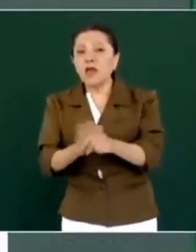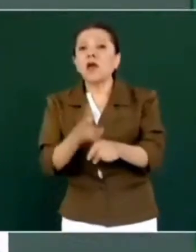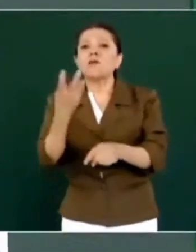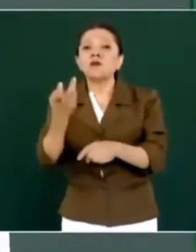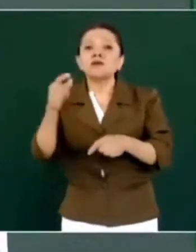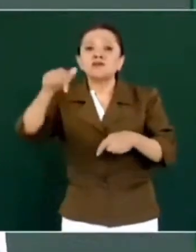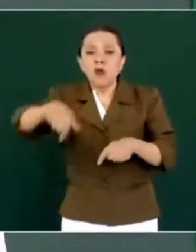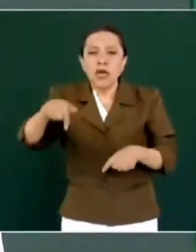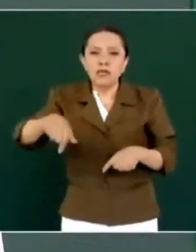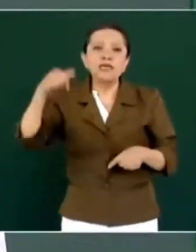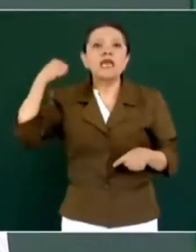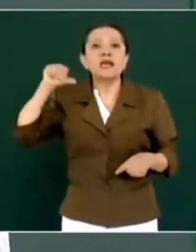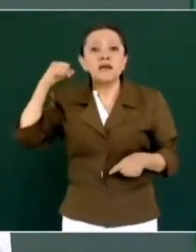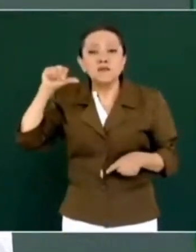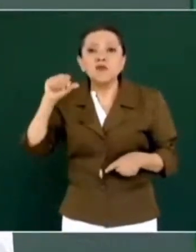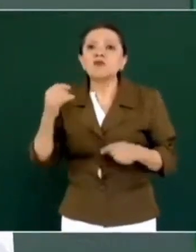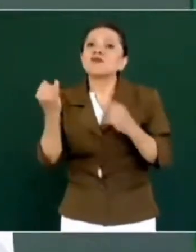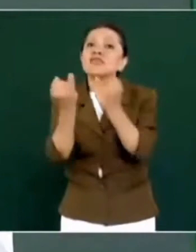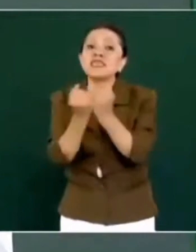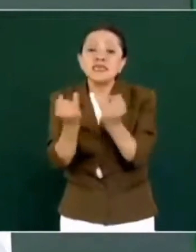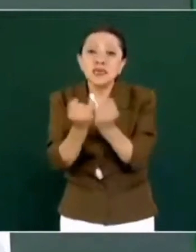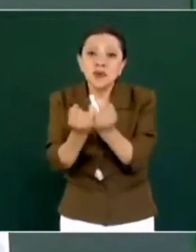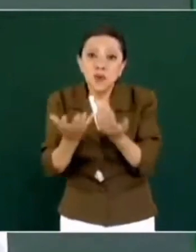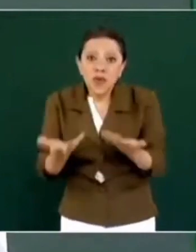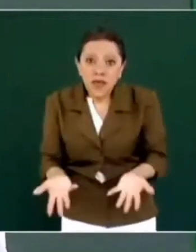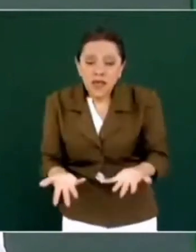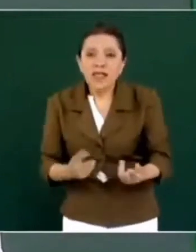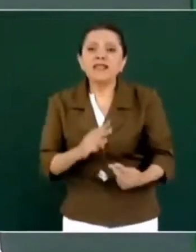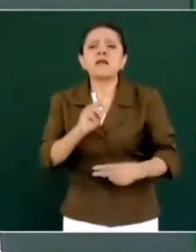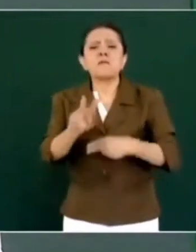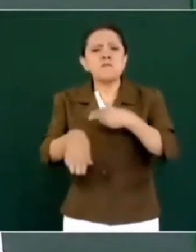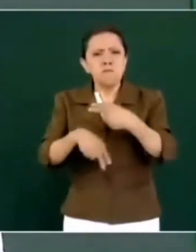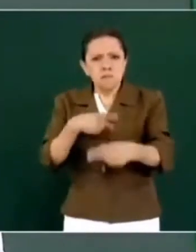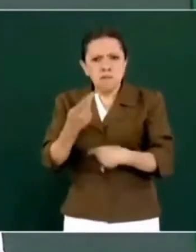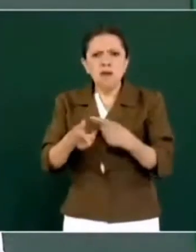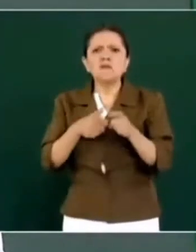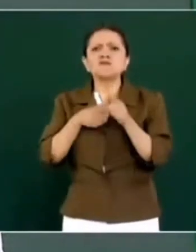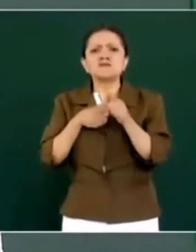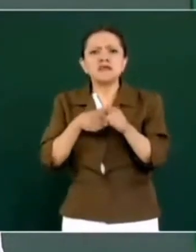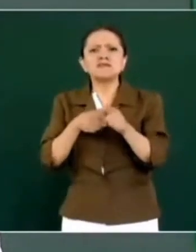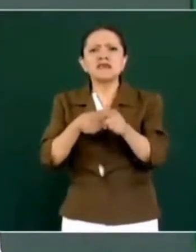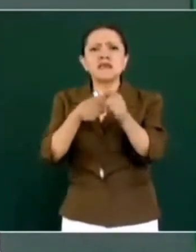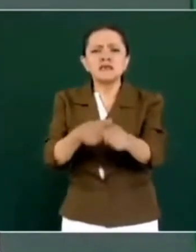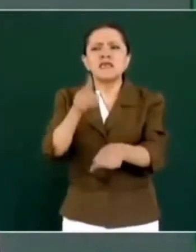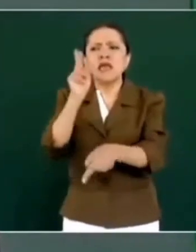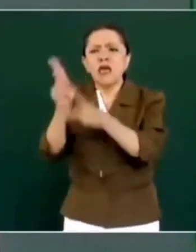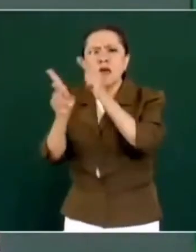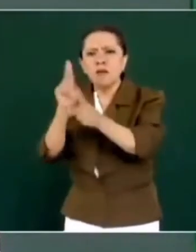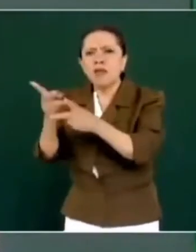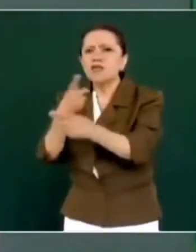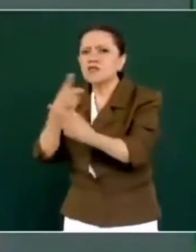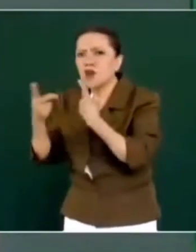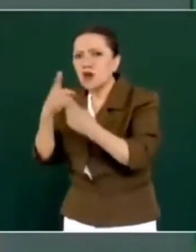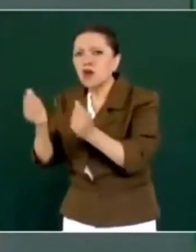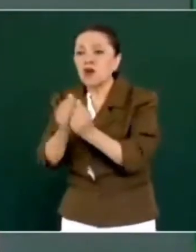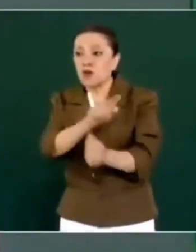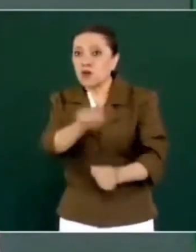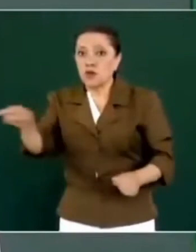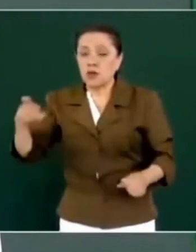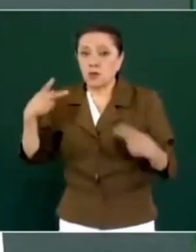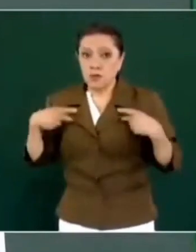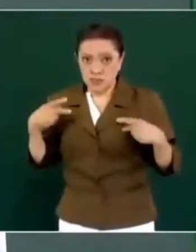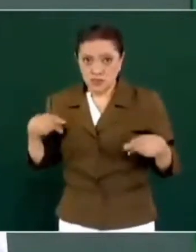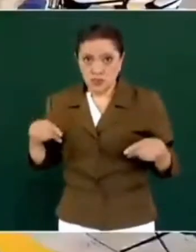de Acapulco lo mismo vamos a seguir hablando con la gente y son 15